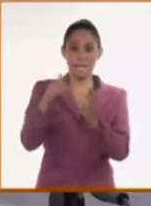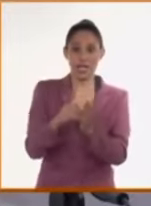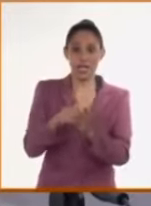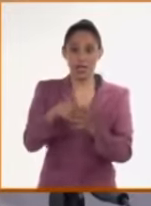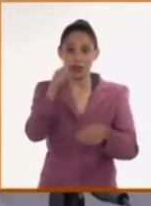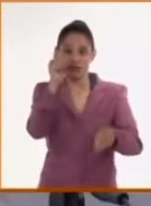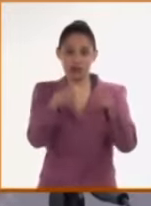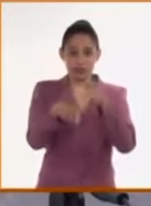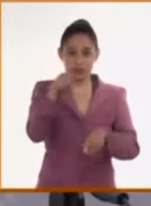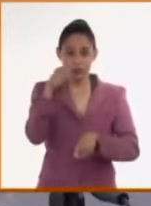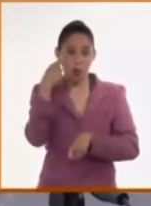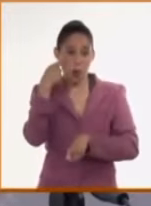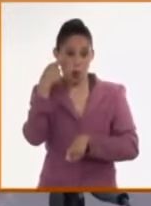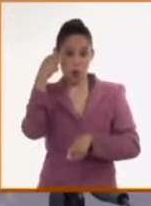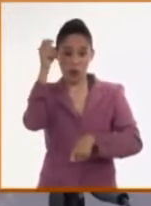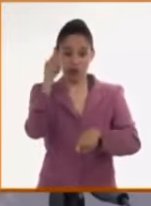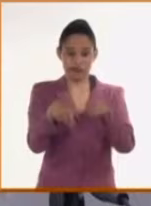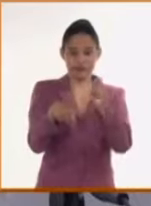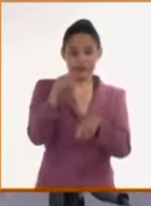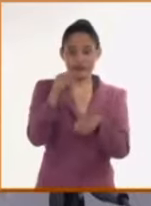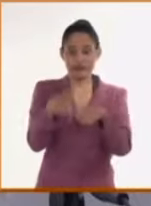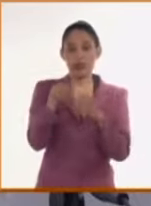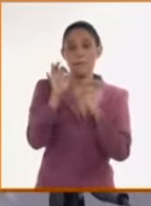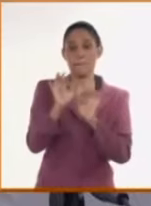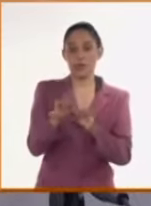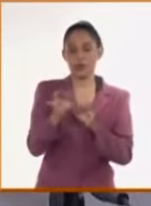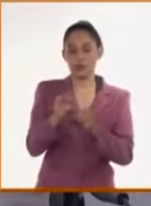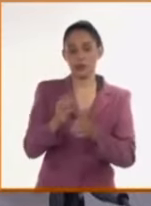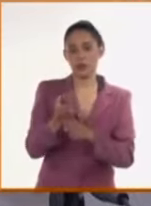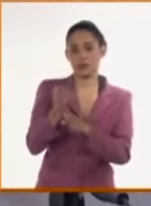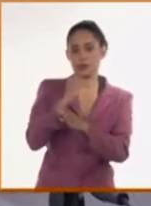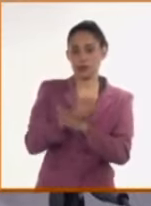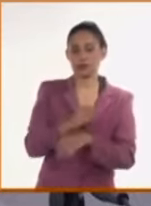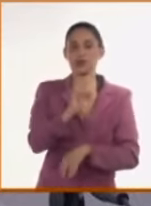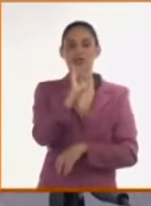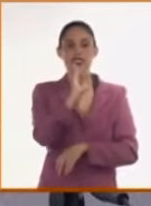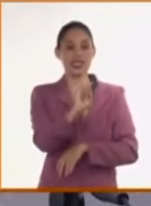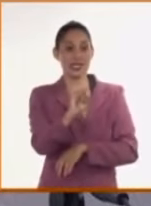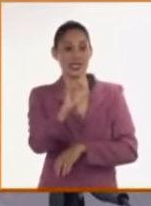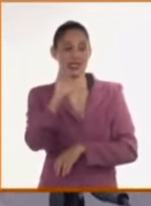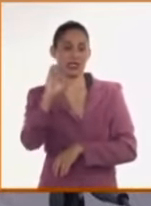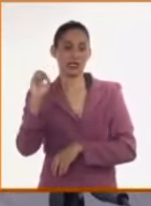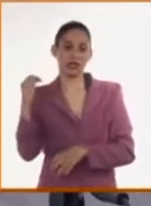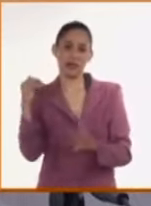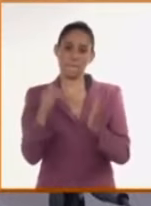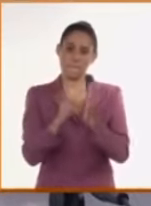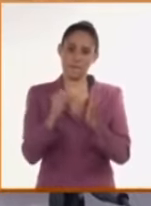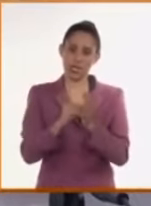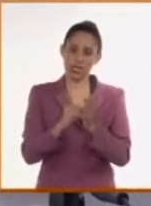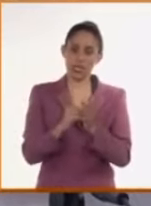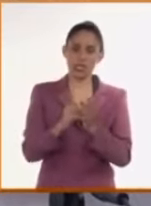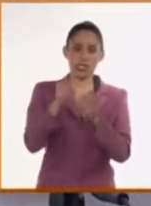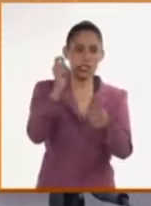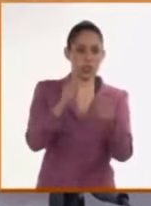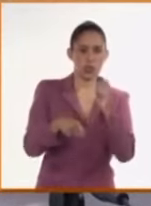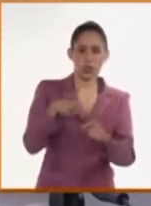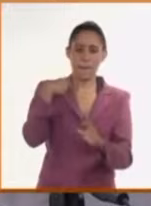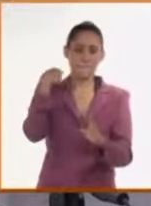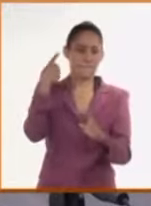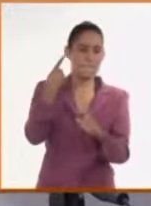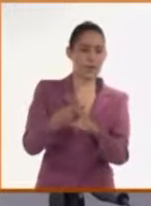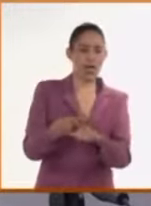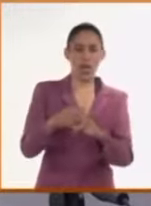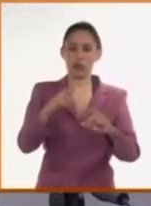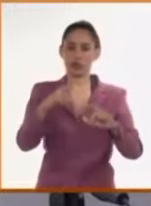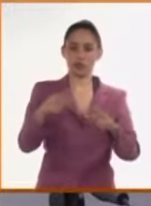oftalmológicas de la operación Milagro, 700.000 cirugías, más de un millón de dosis